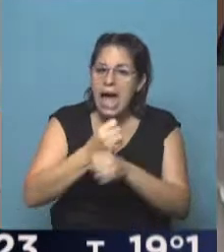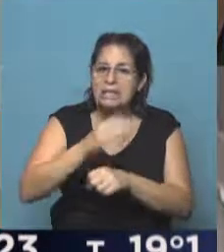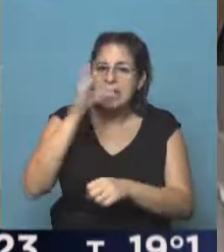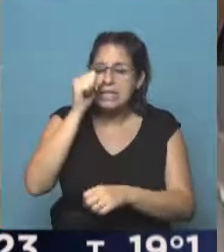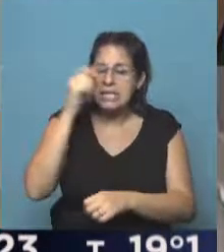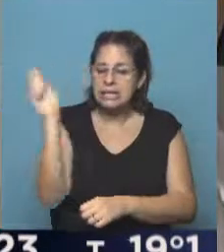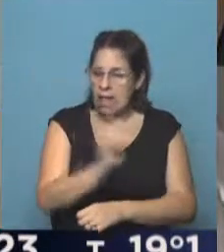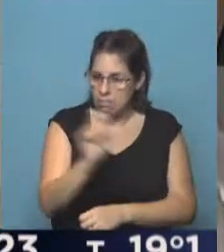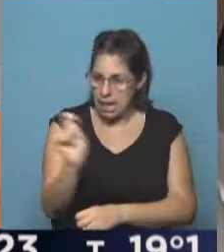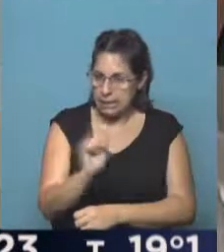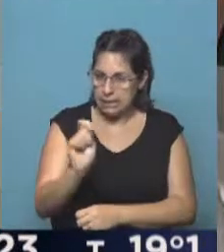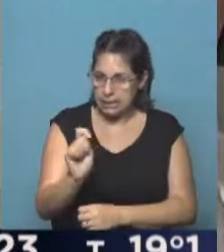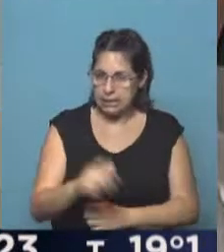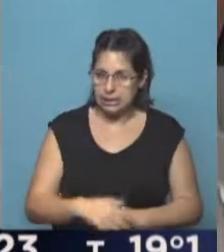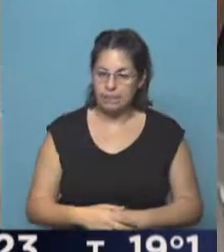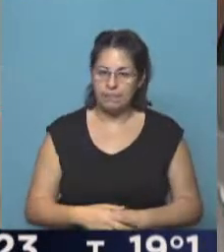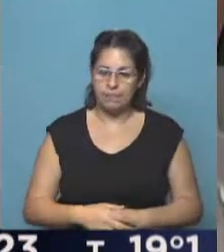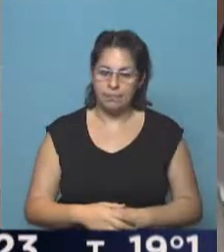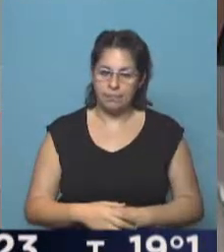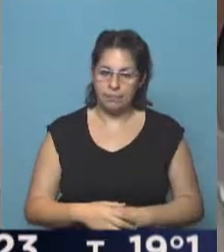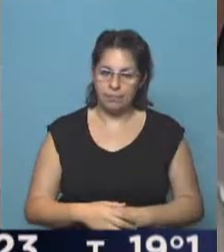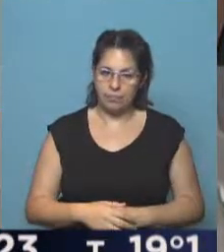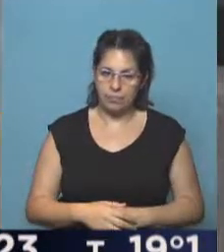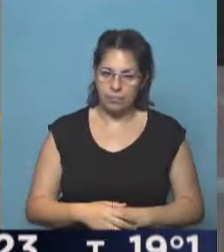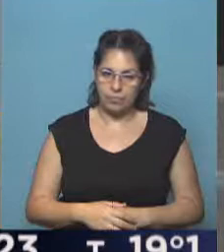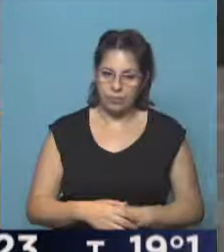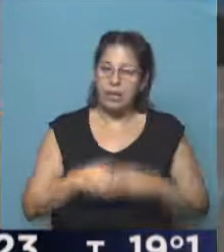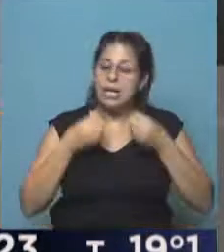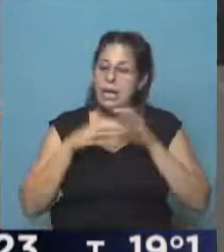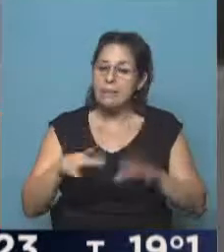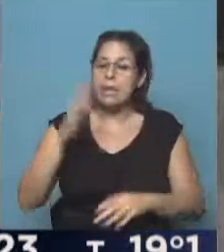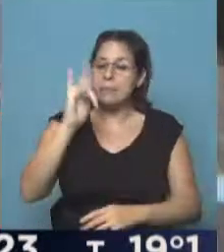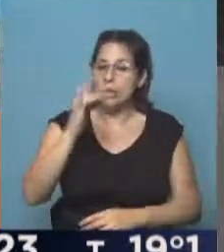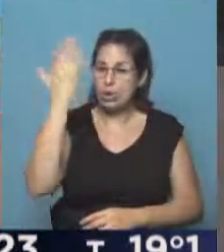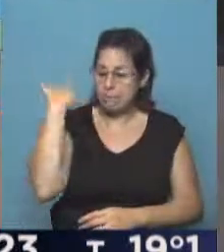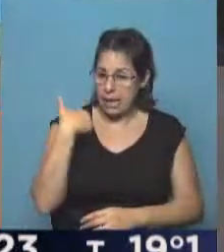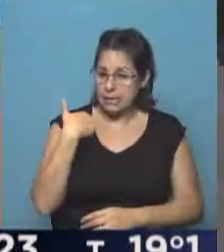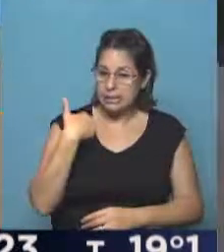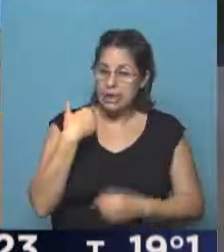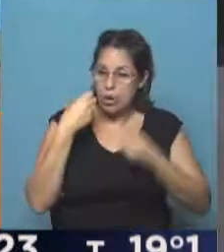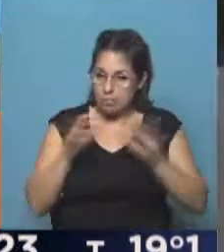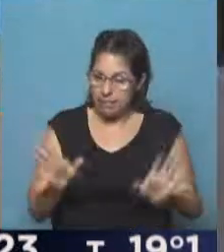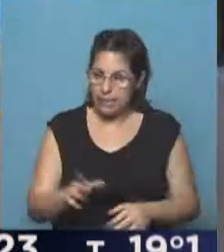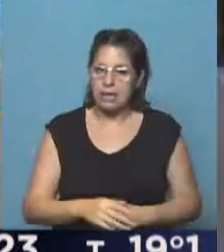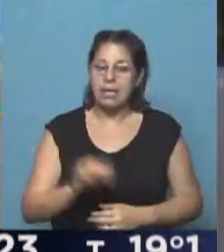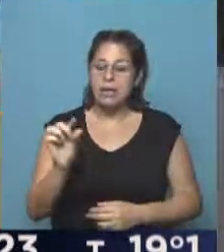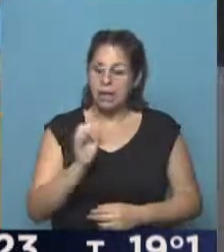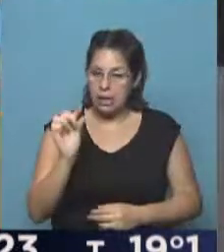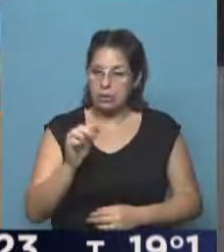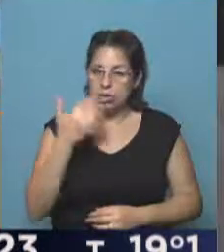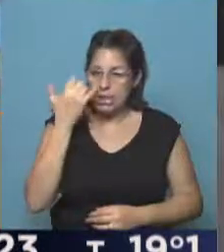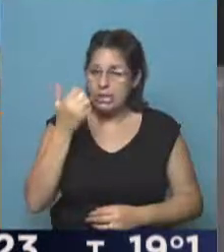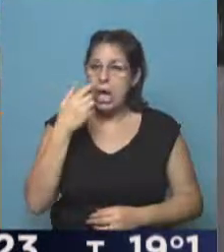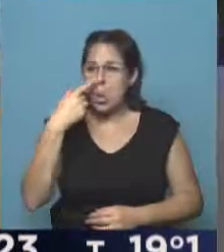es el tramo más largo, que también lo hemos ampliado. Así que se lanzó el miércoles pasado, se puso en funcionamiento, y ya en estos